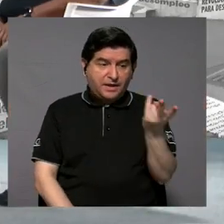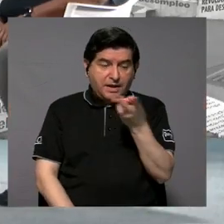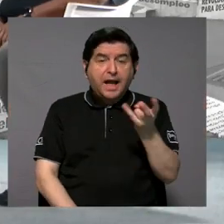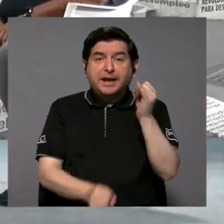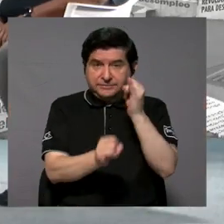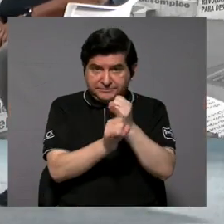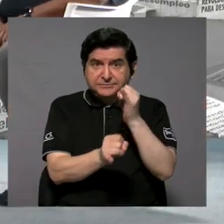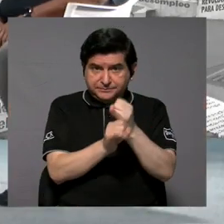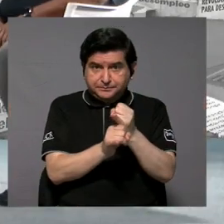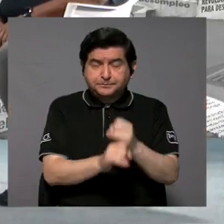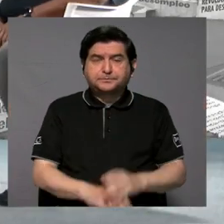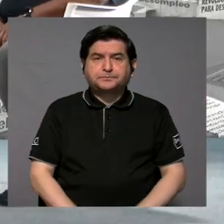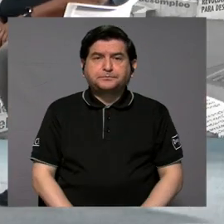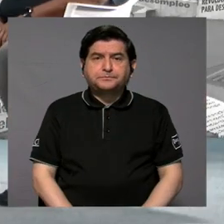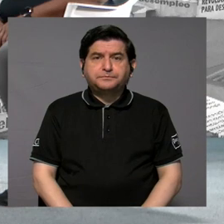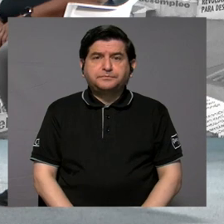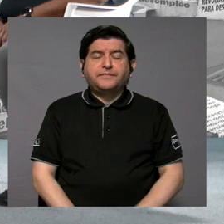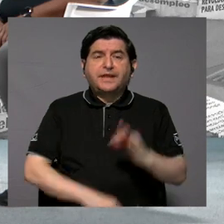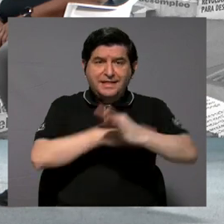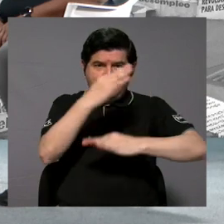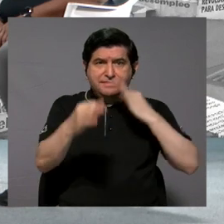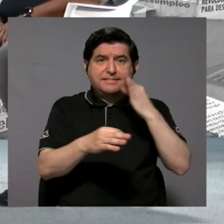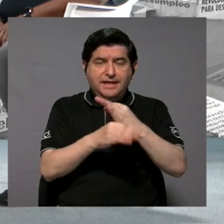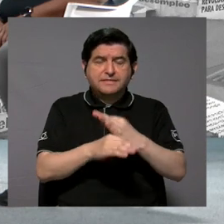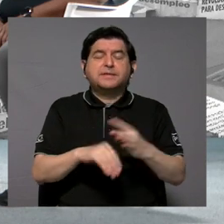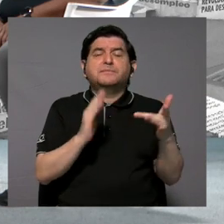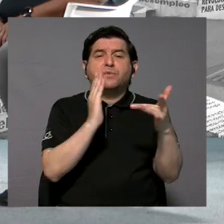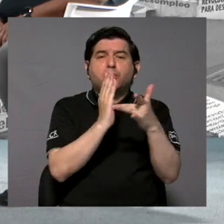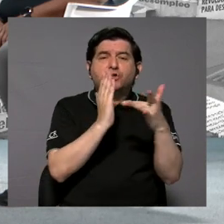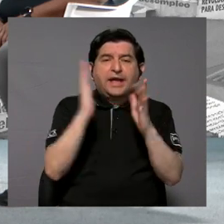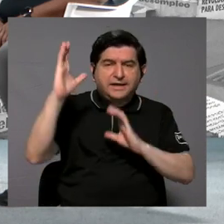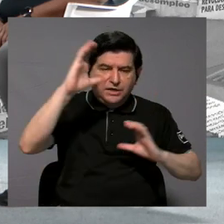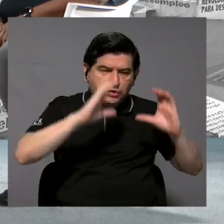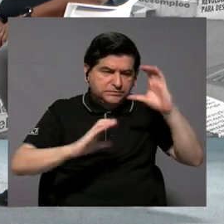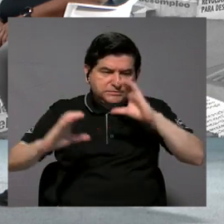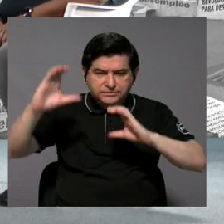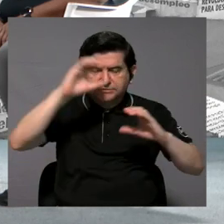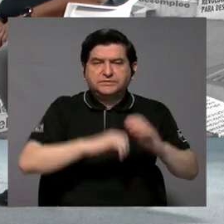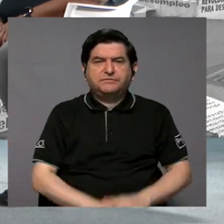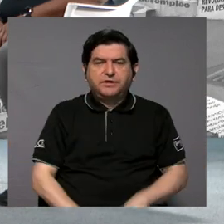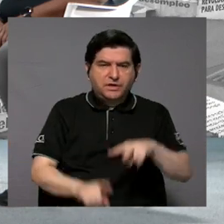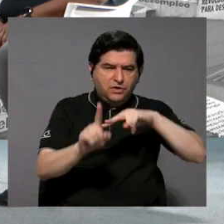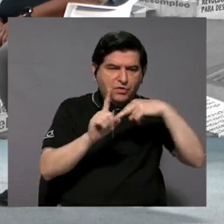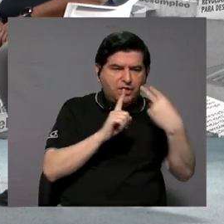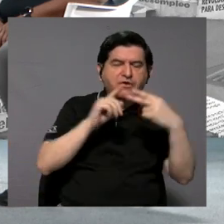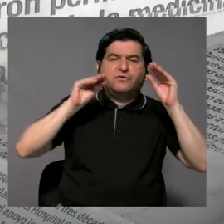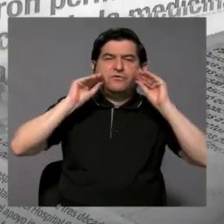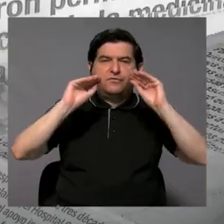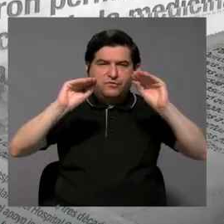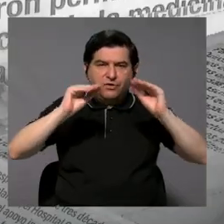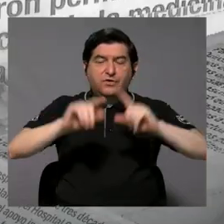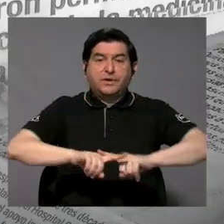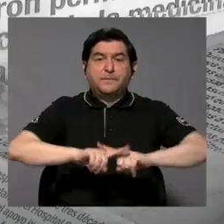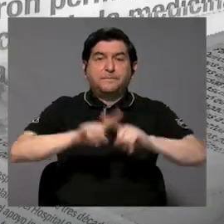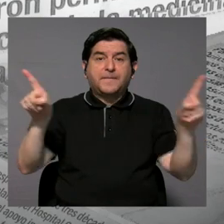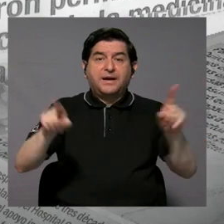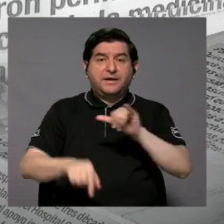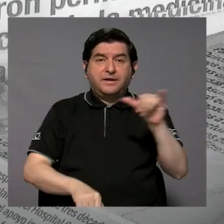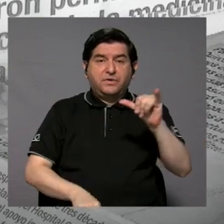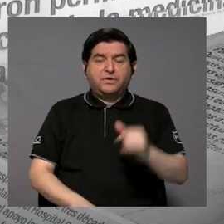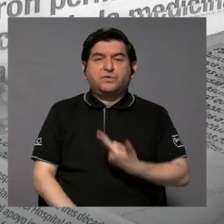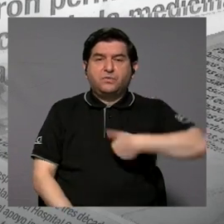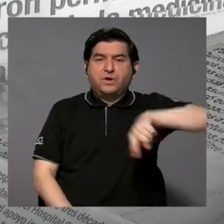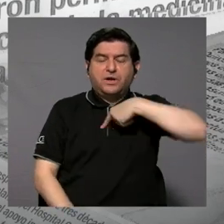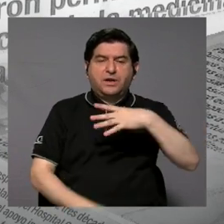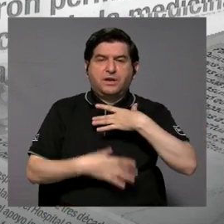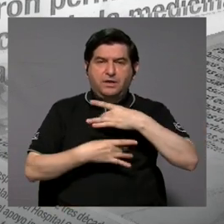entidades son entidades de naturaleza técnico-científica, con un enfoque académico, pero que también nos